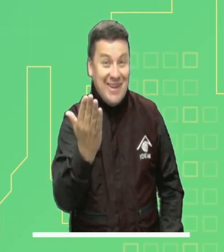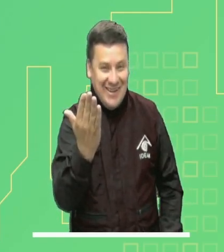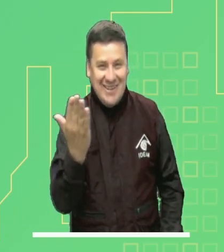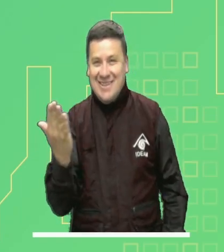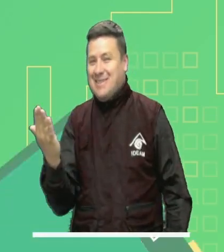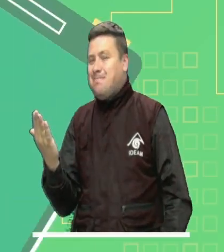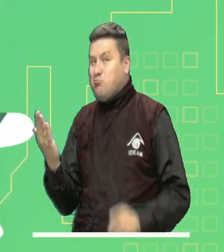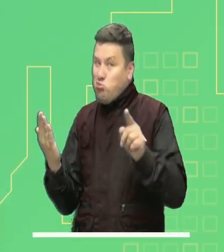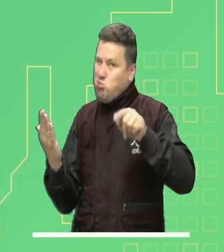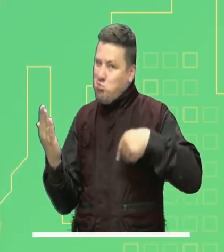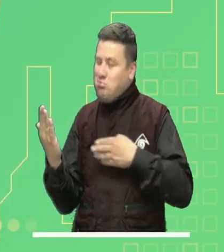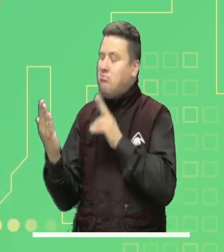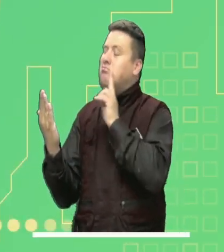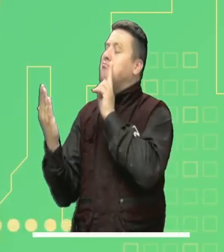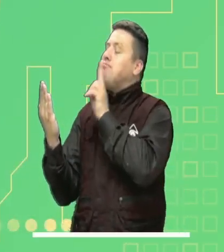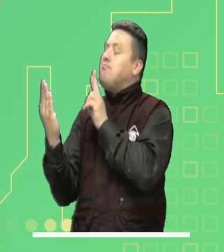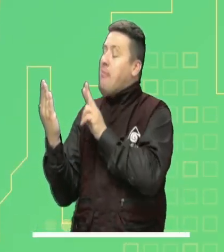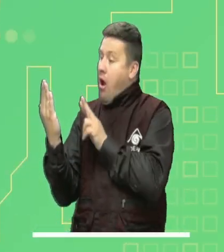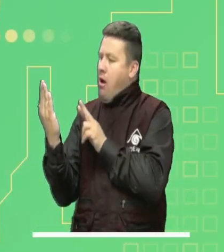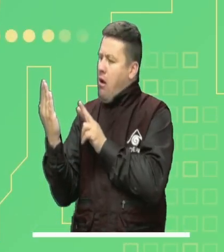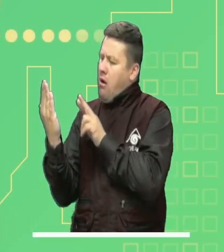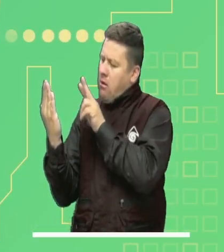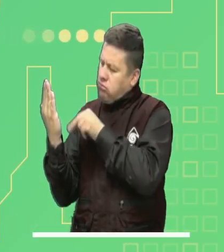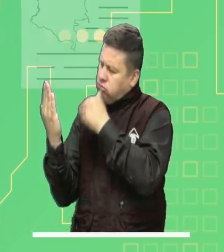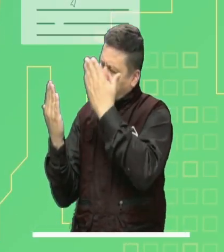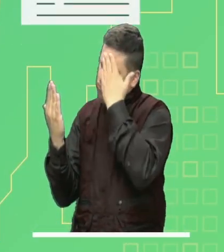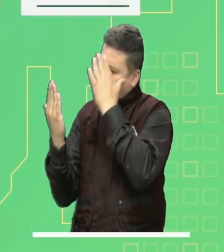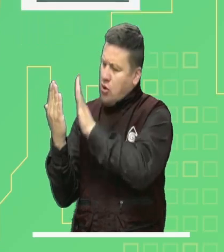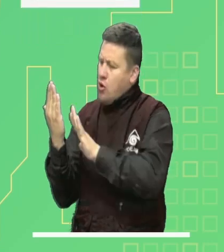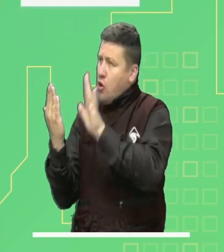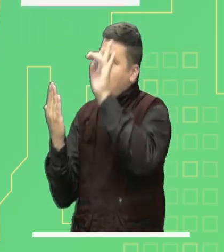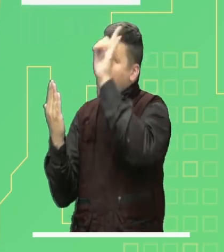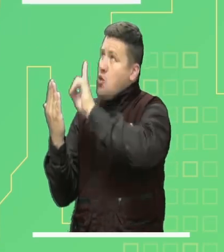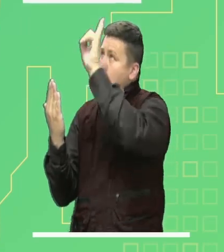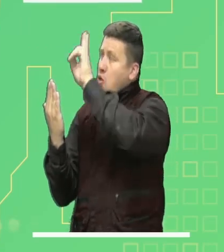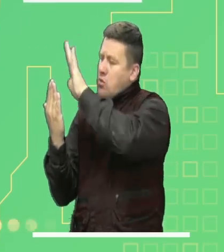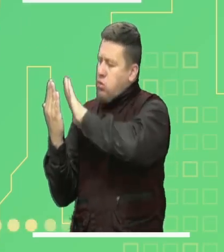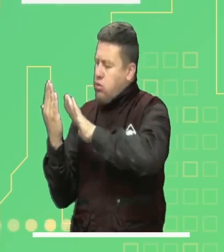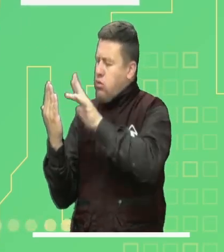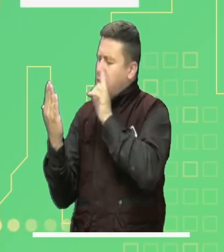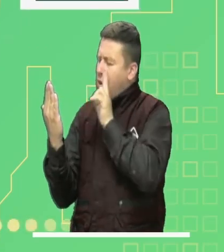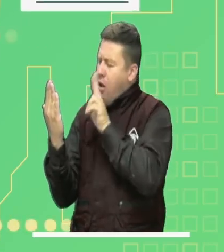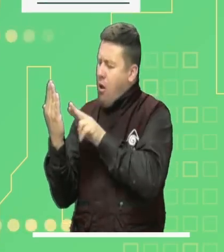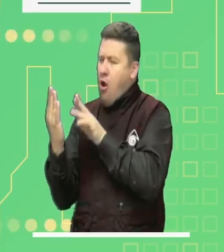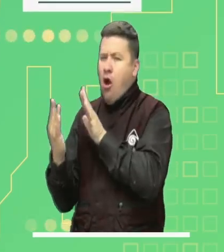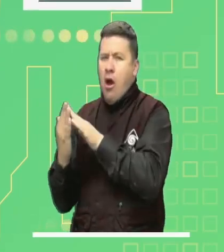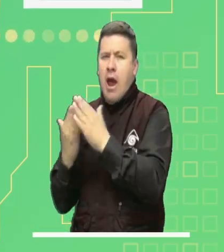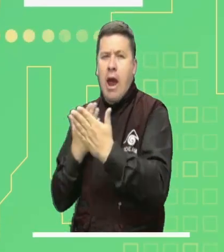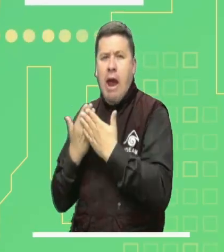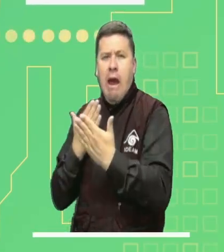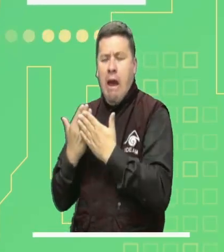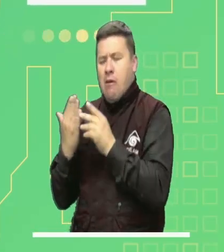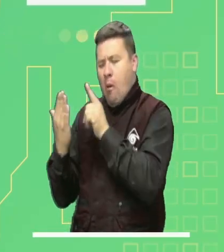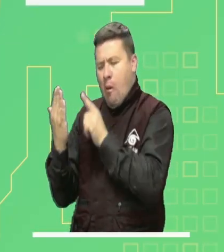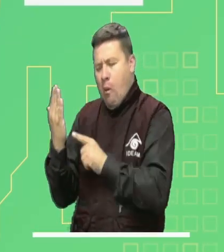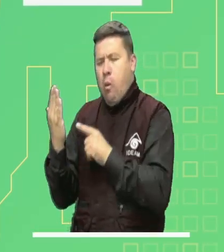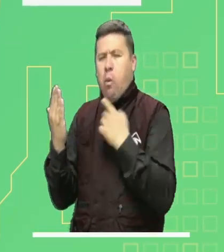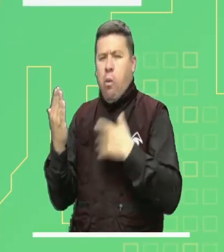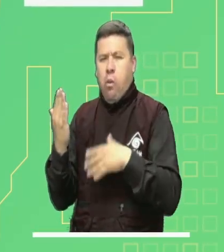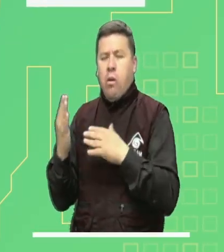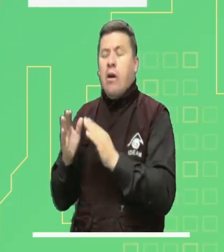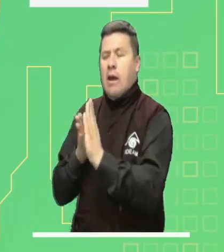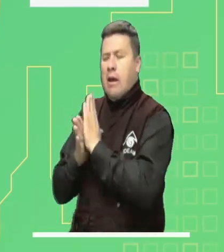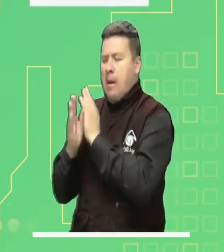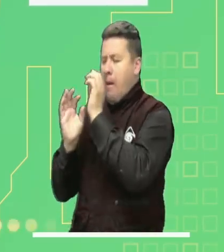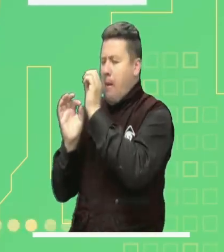aplicación Mi Pronóstico. Consulte los pronósticos del estado del tiempo, las imágenes satelitales y conozca las principales